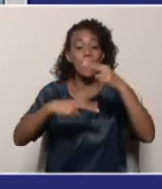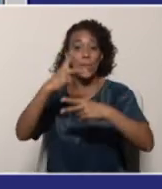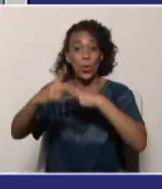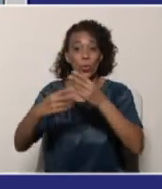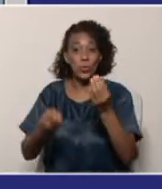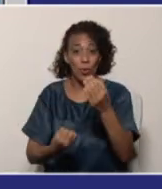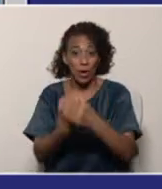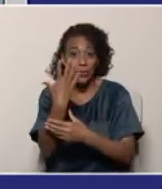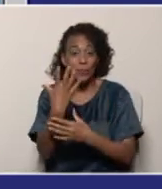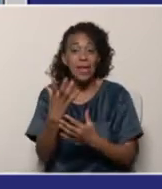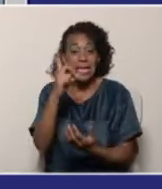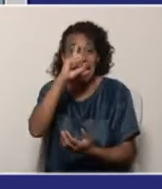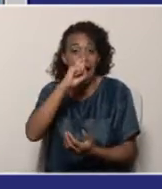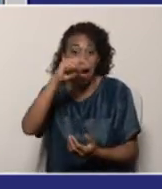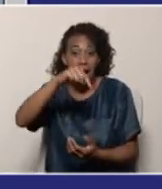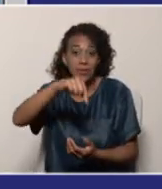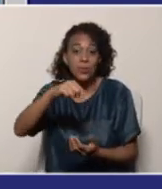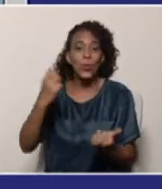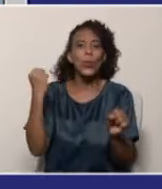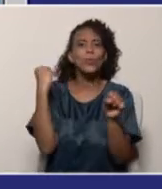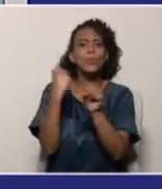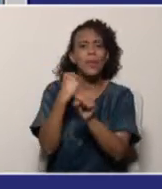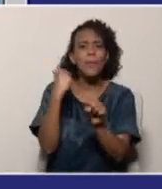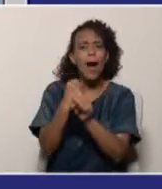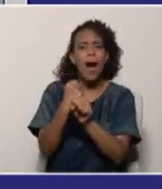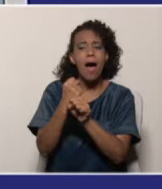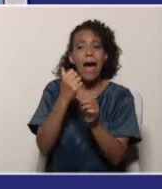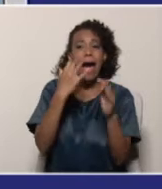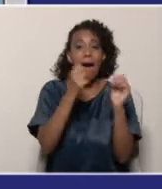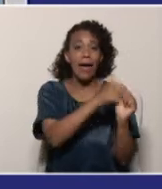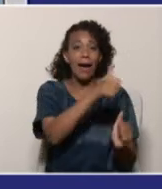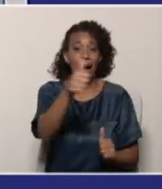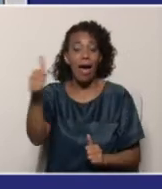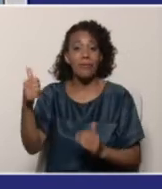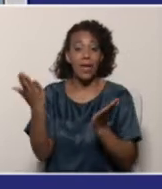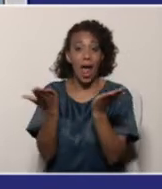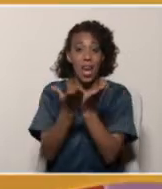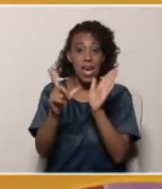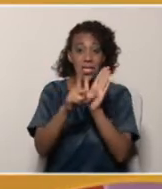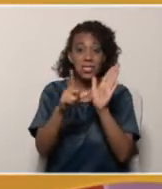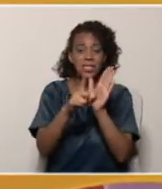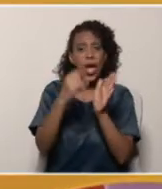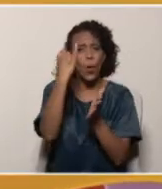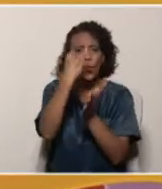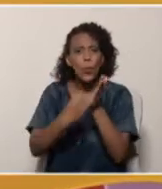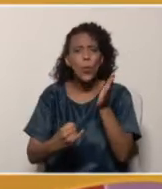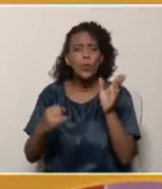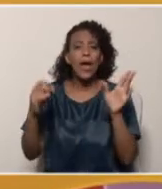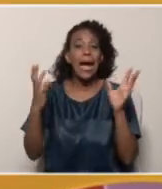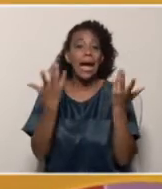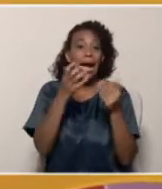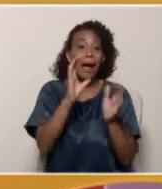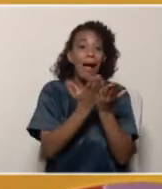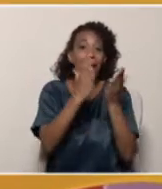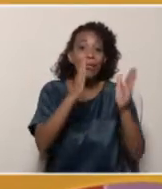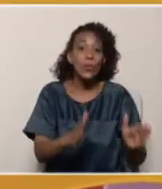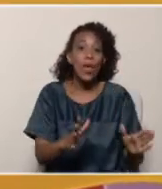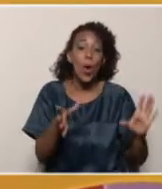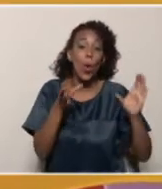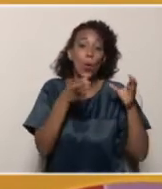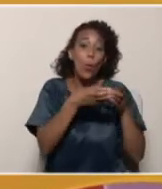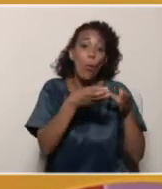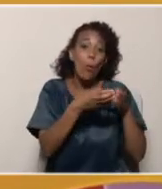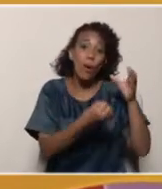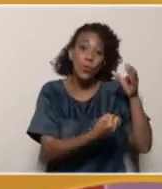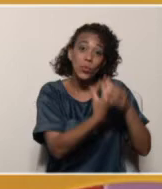Para este año específicamente vamos a estar trabajando dentro de cada institución con la inscripción de cada estudiante acerca del grupo de